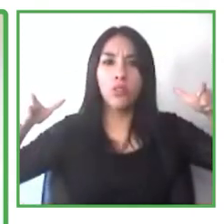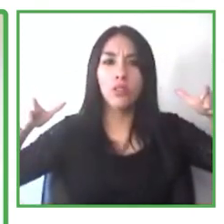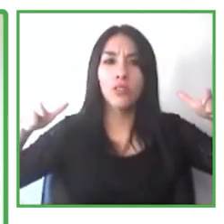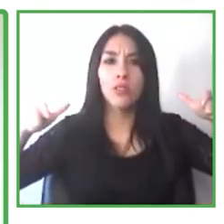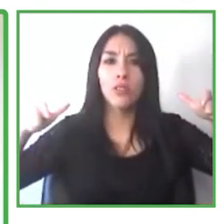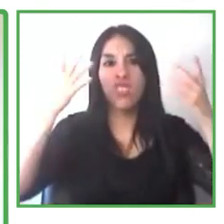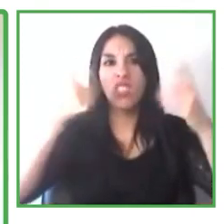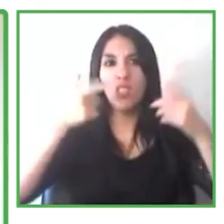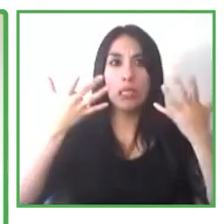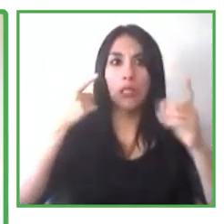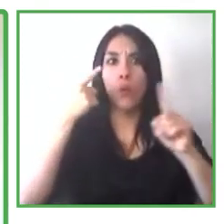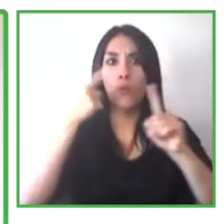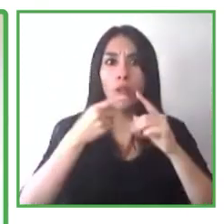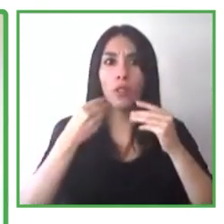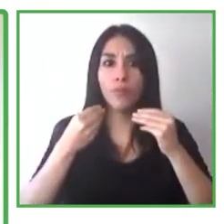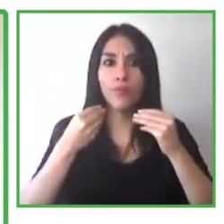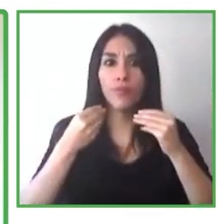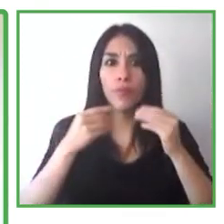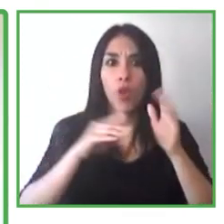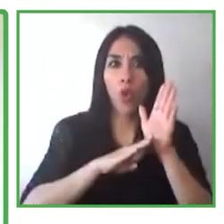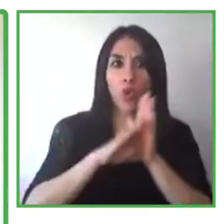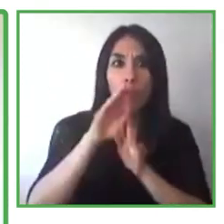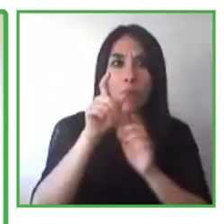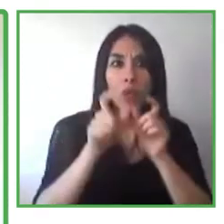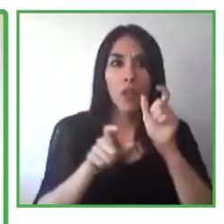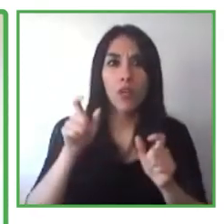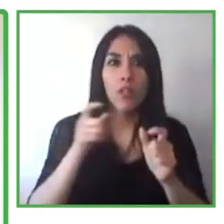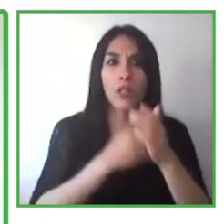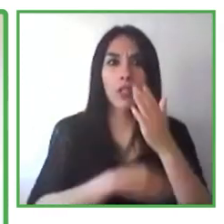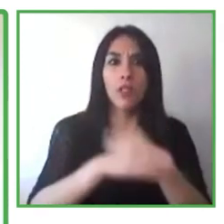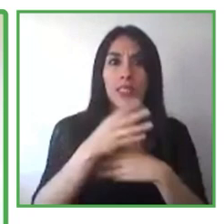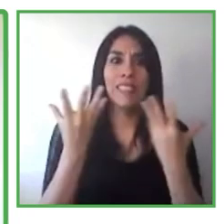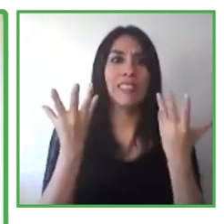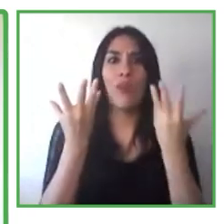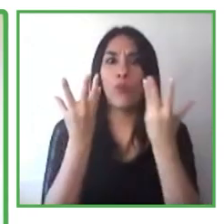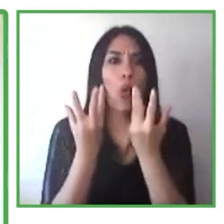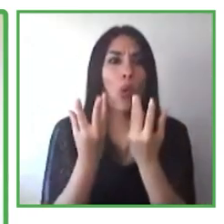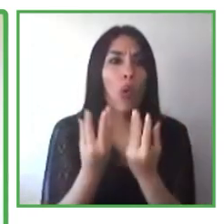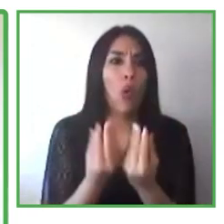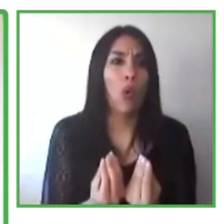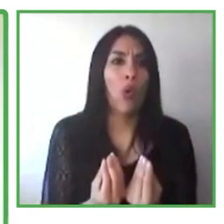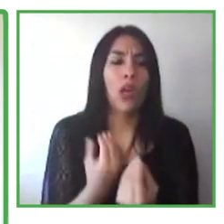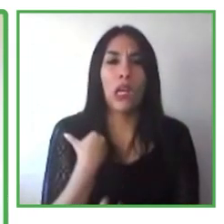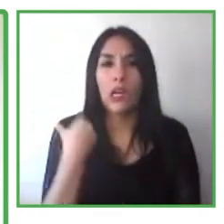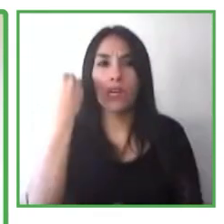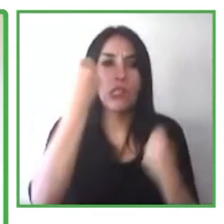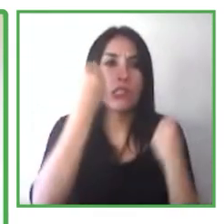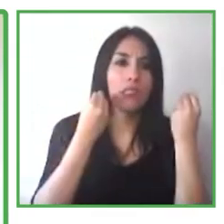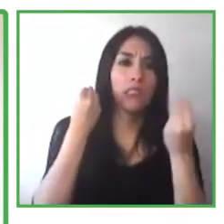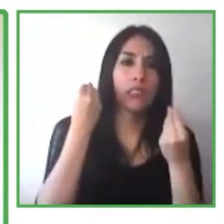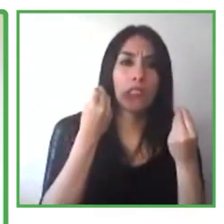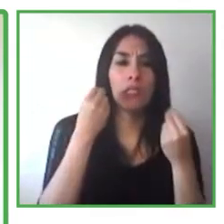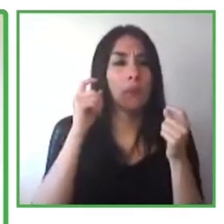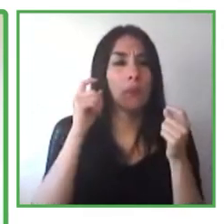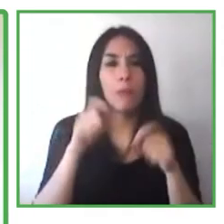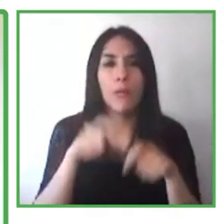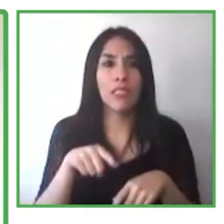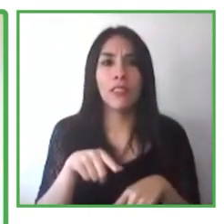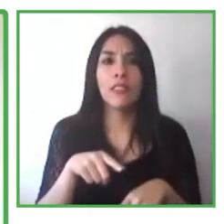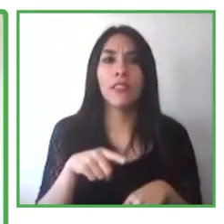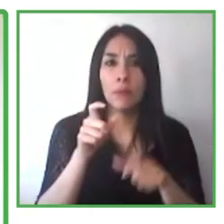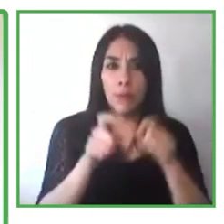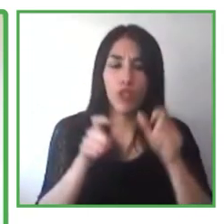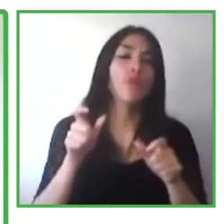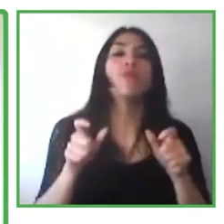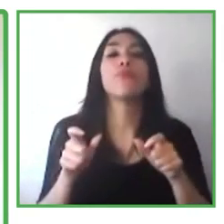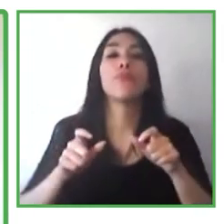estimamos 1 o 2% de las personas que tienen COVID que adquieren una discapacidad permanente después de que ya